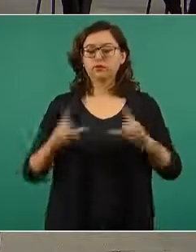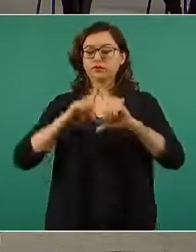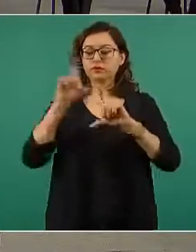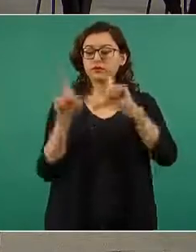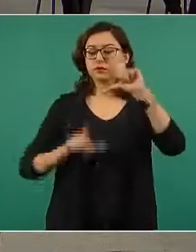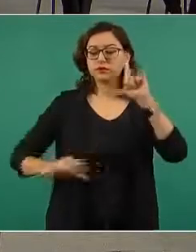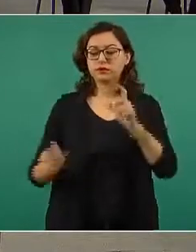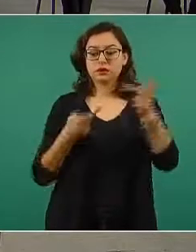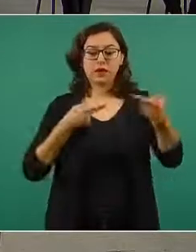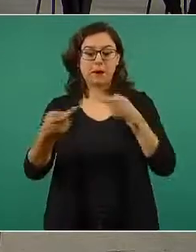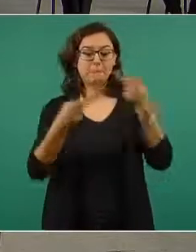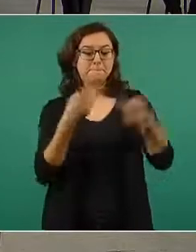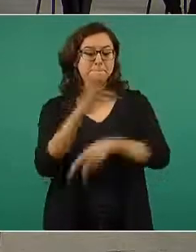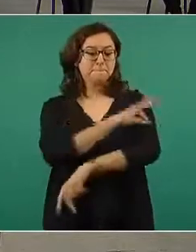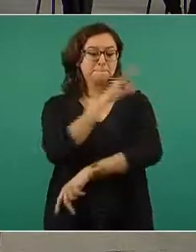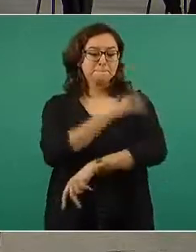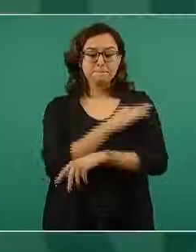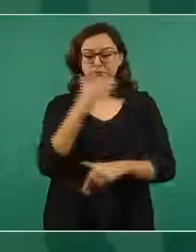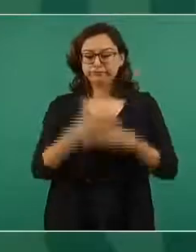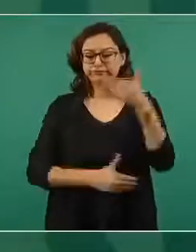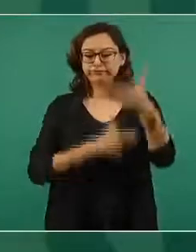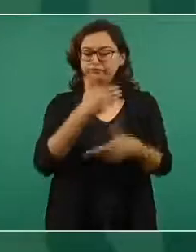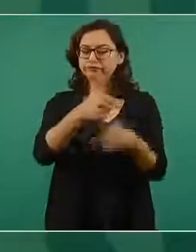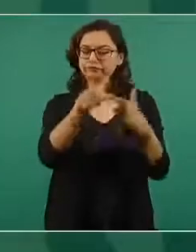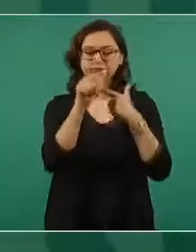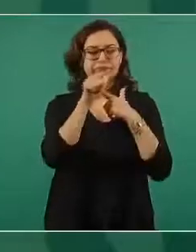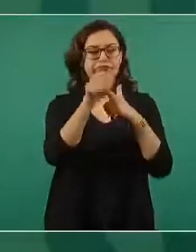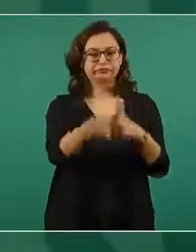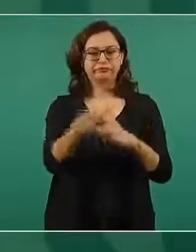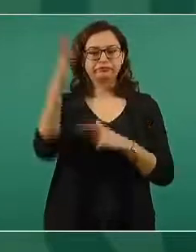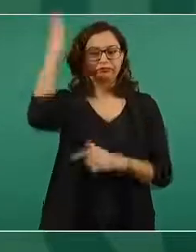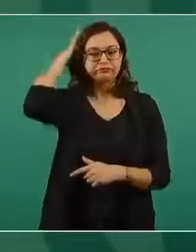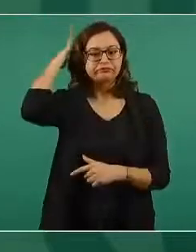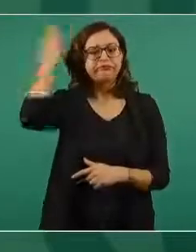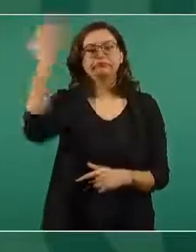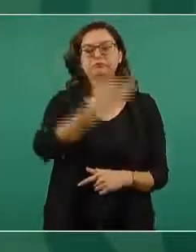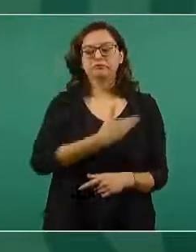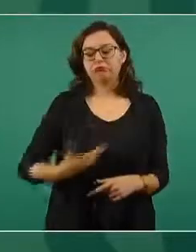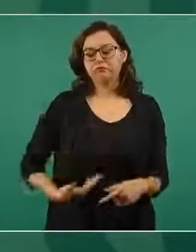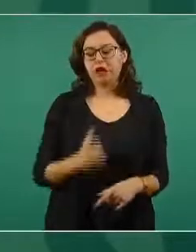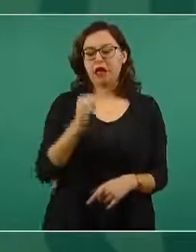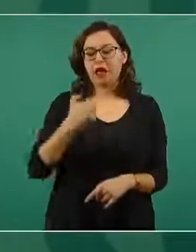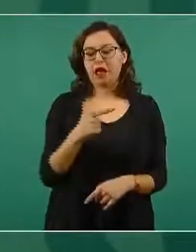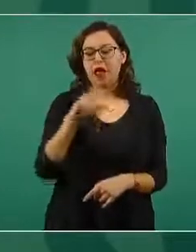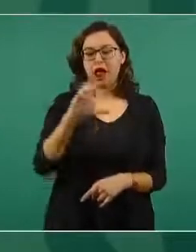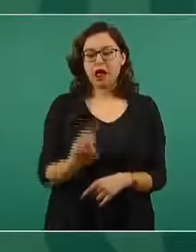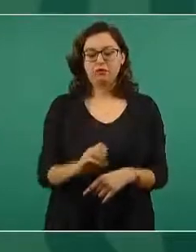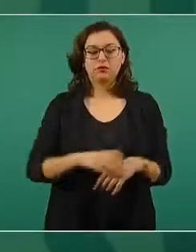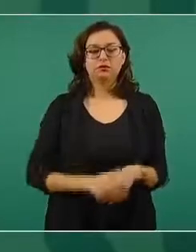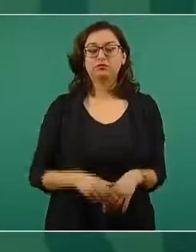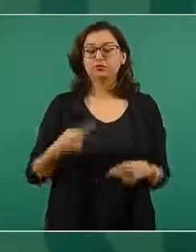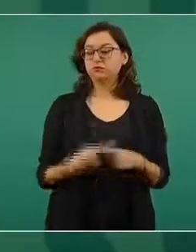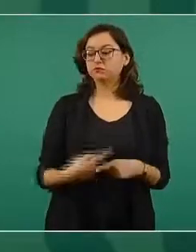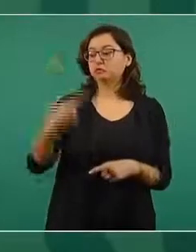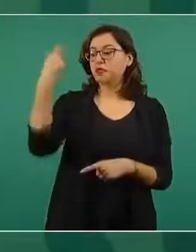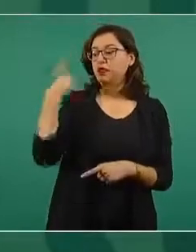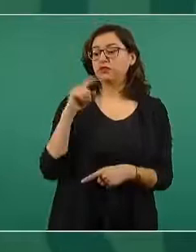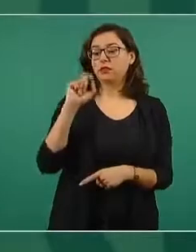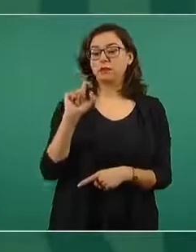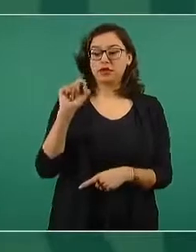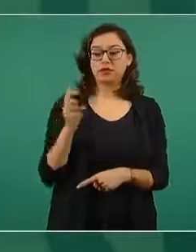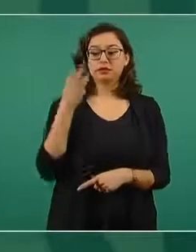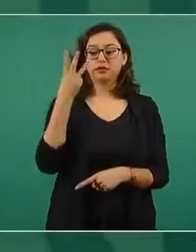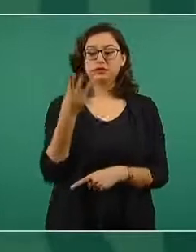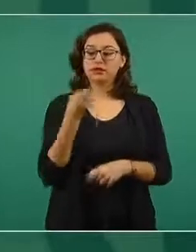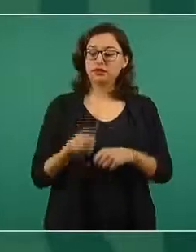el señor presidente, sigue. Estamos cumpliendo el objetivo que les presentamos ya hace 23 semanas, de